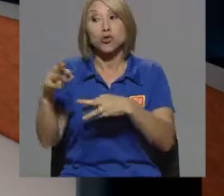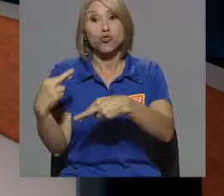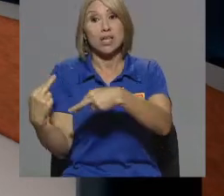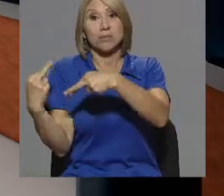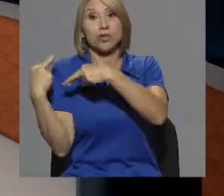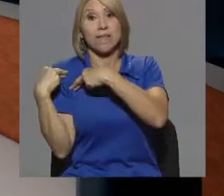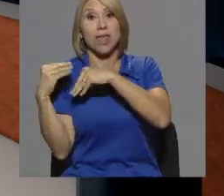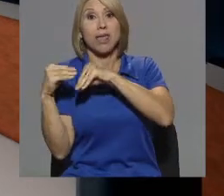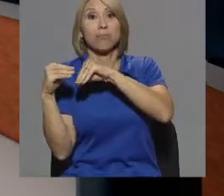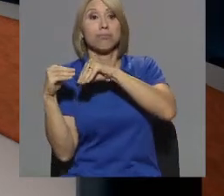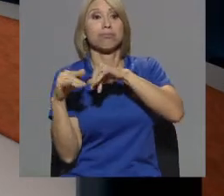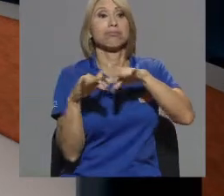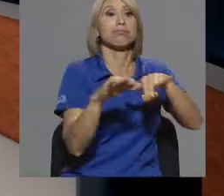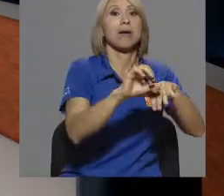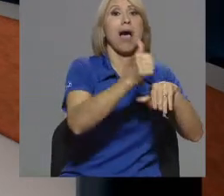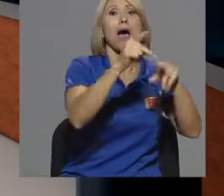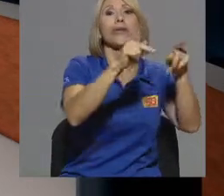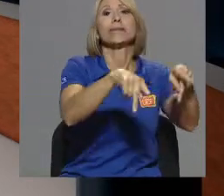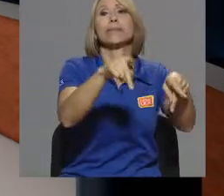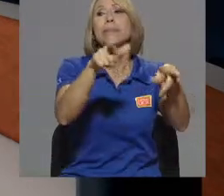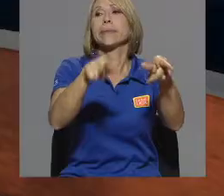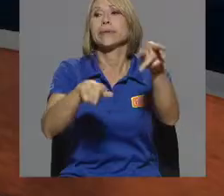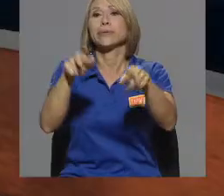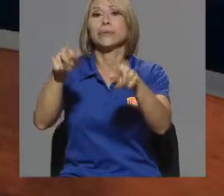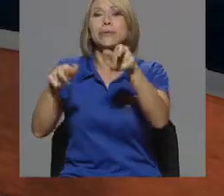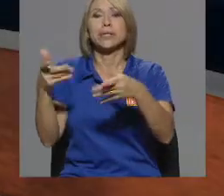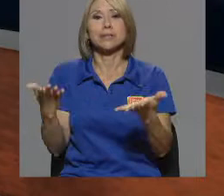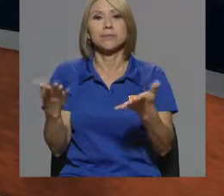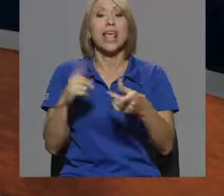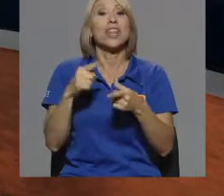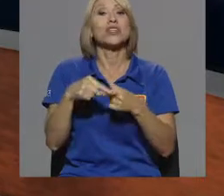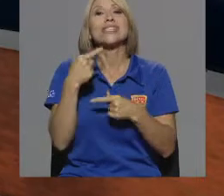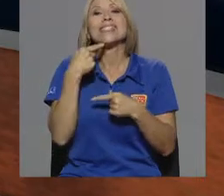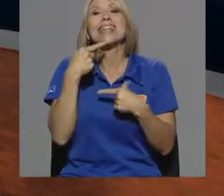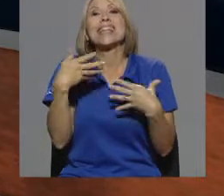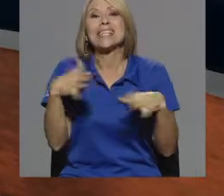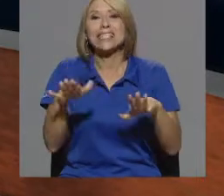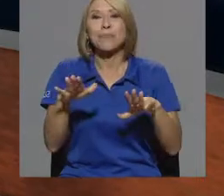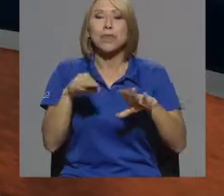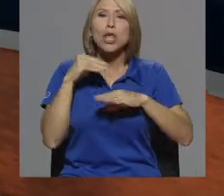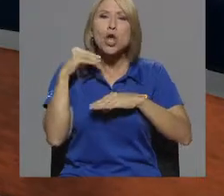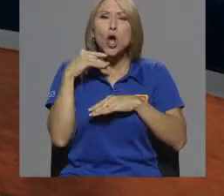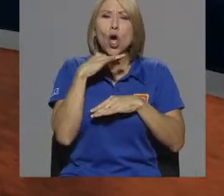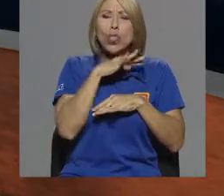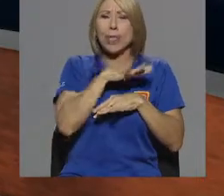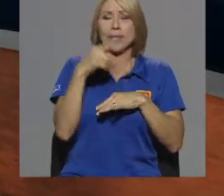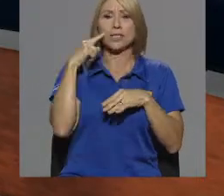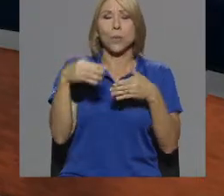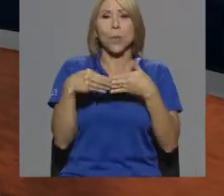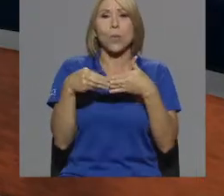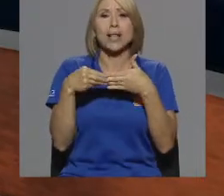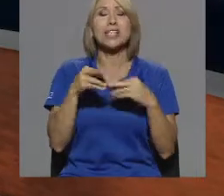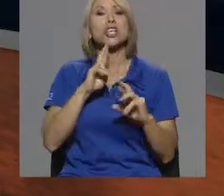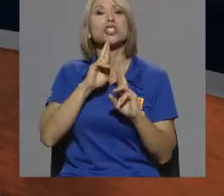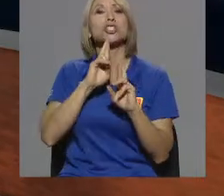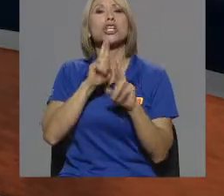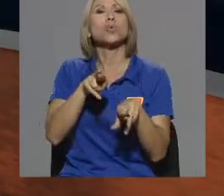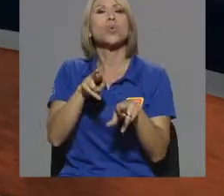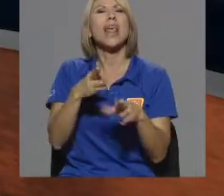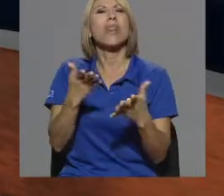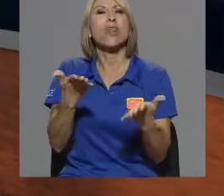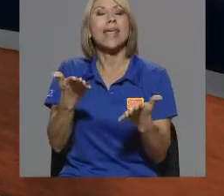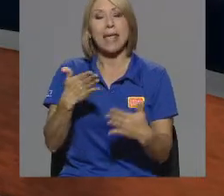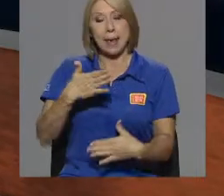responsabilidad al resto de los mortales. Se dice entonces que la contaminación por plástico es producto de mi